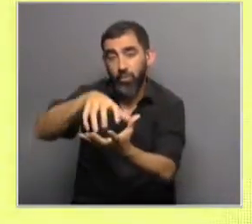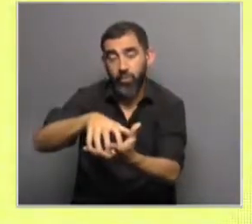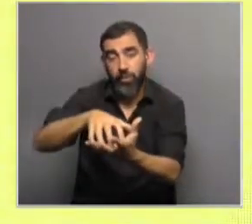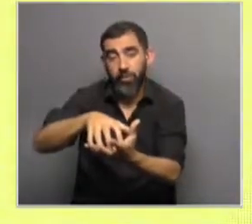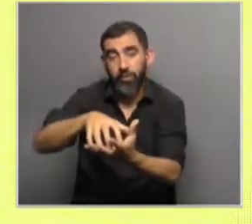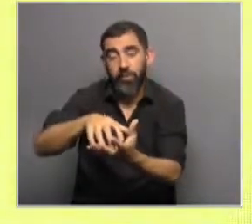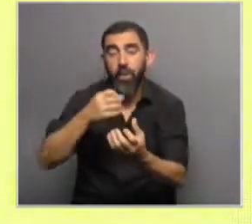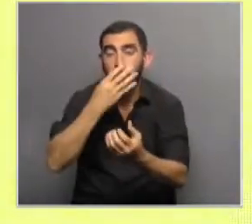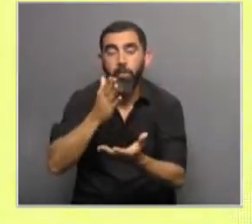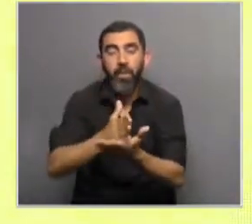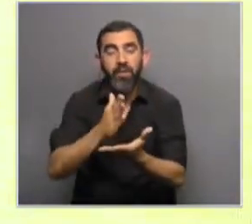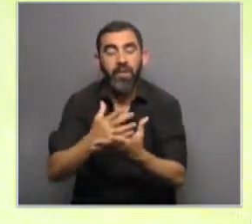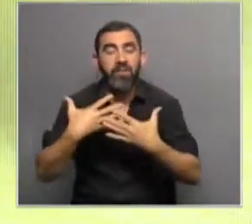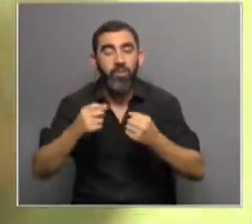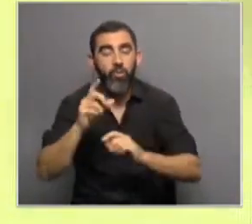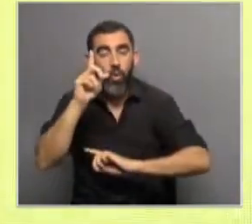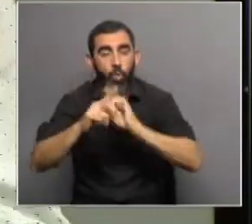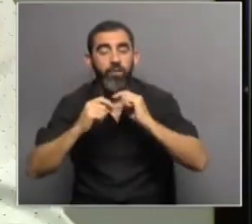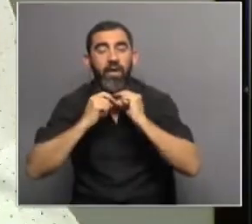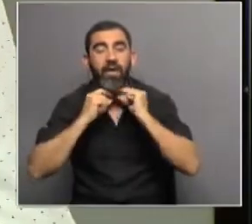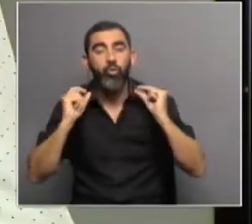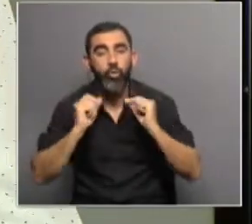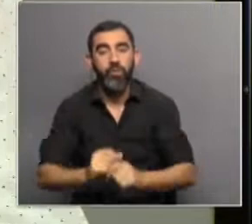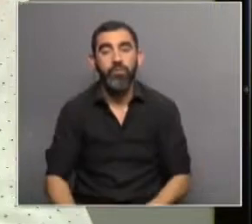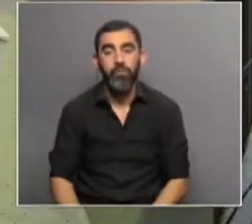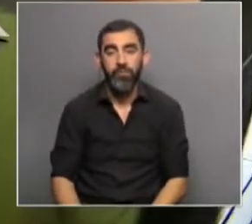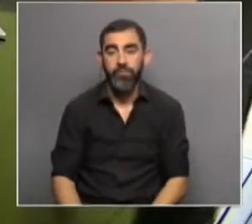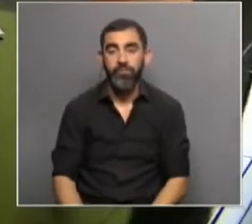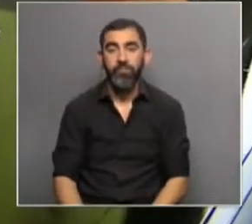Departamento de Bienestar y Salud de la Universidad Católica. Excelente, vamos por ahí.